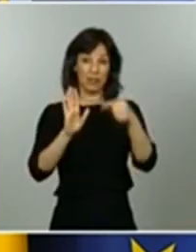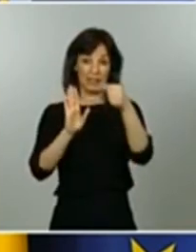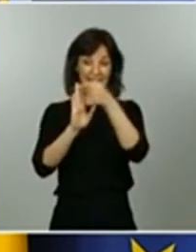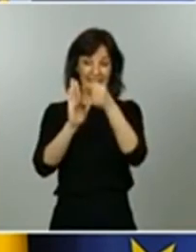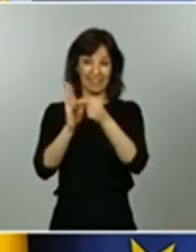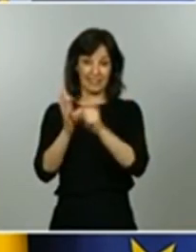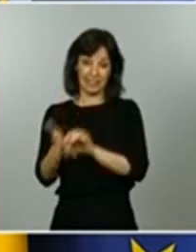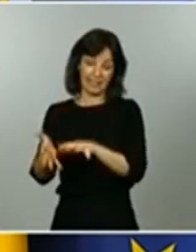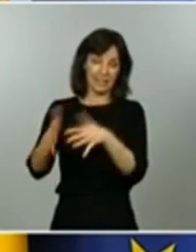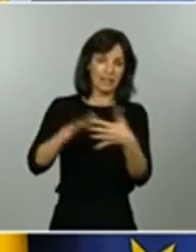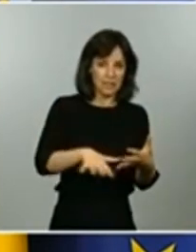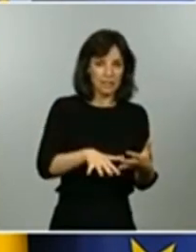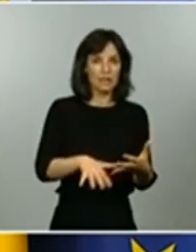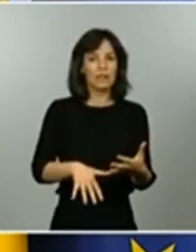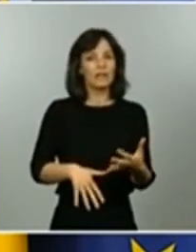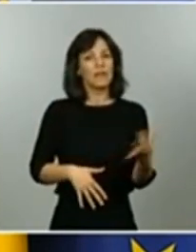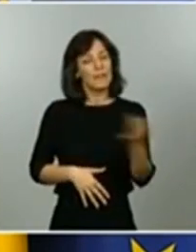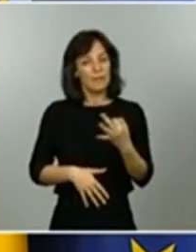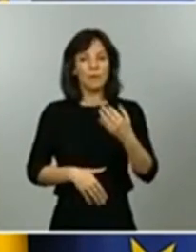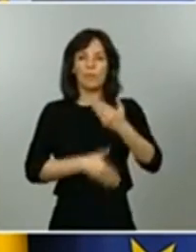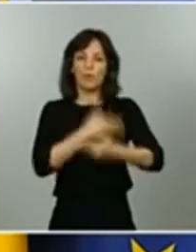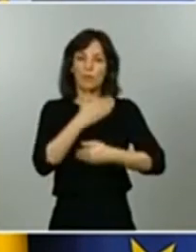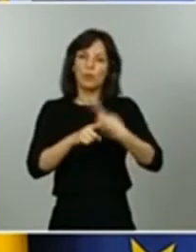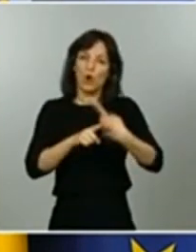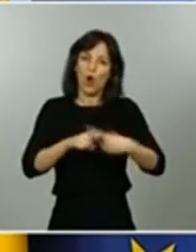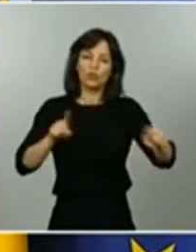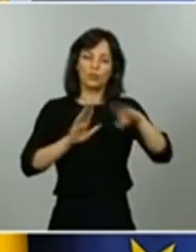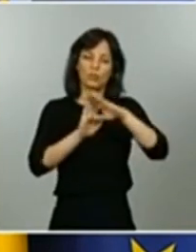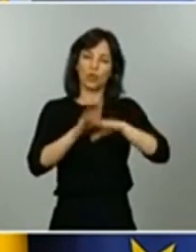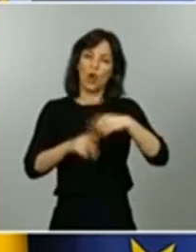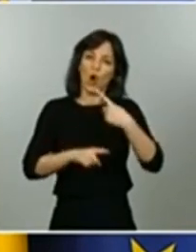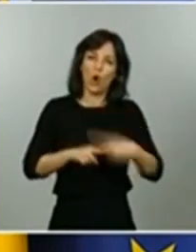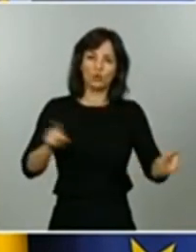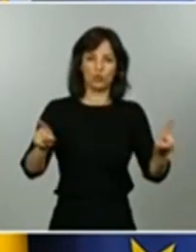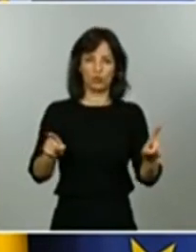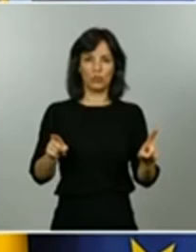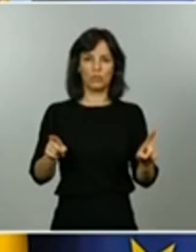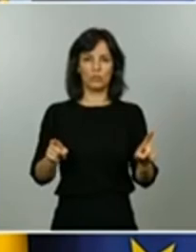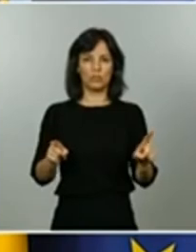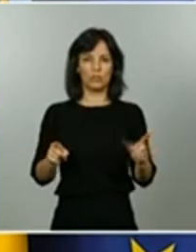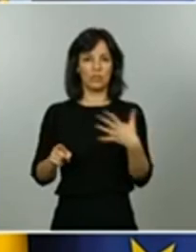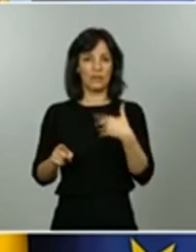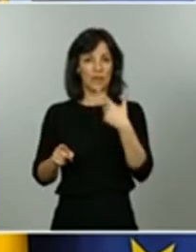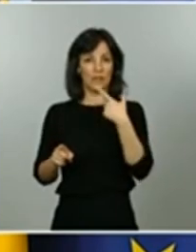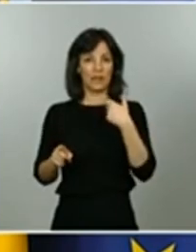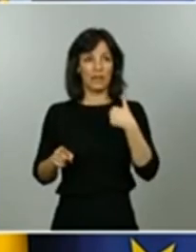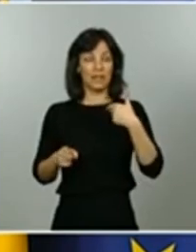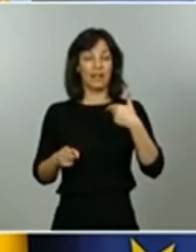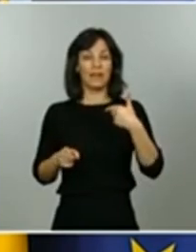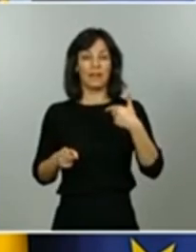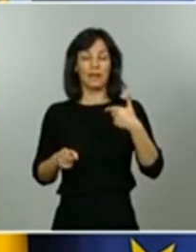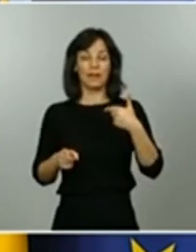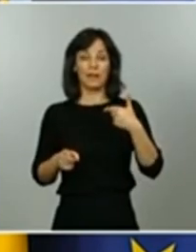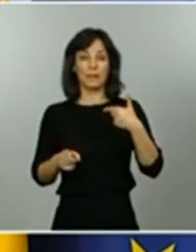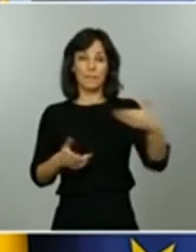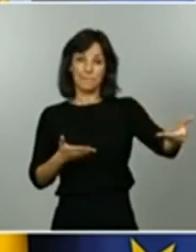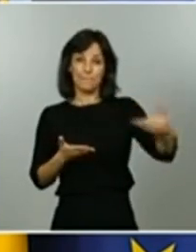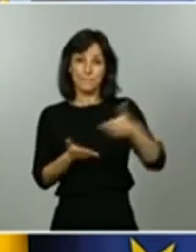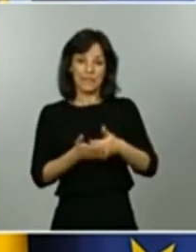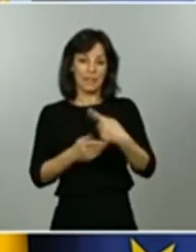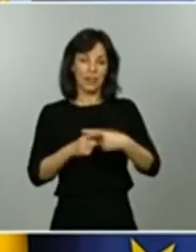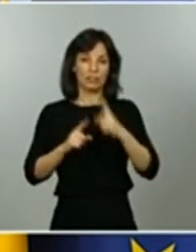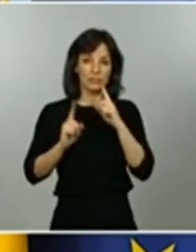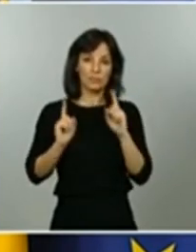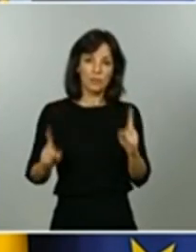otros procedimientos y otros protocolos que es cómo se implementa esa solicitud de mecanismos de prevención y control de la